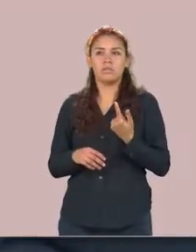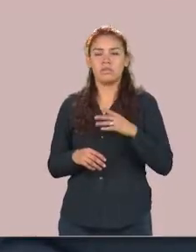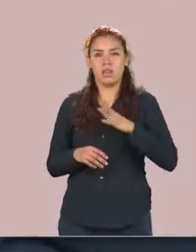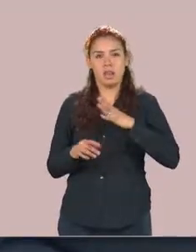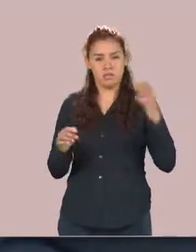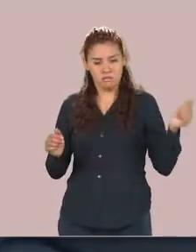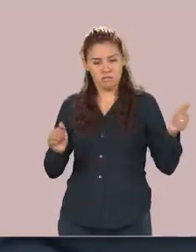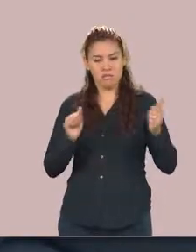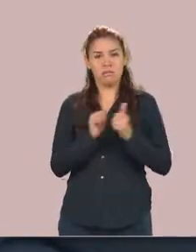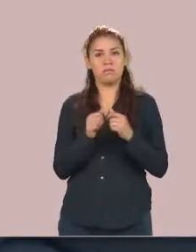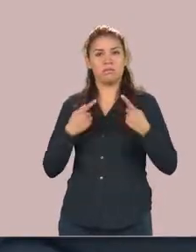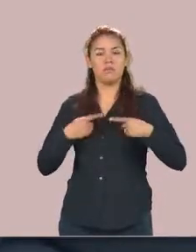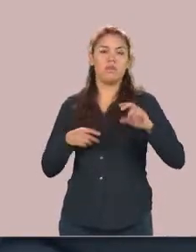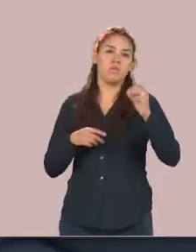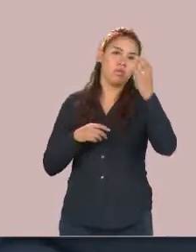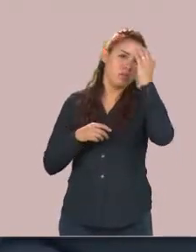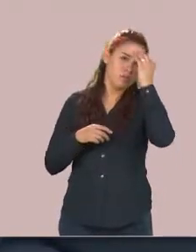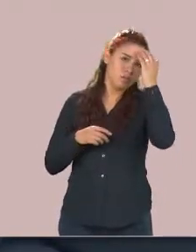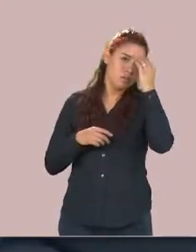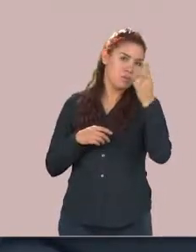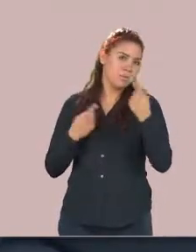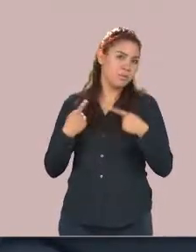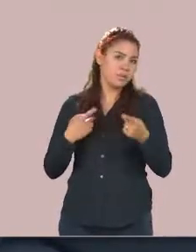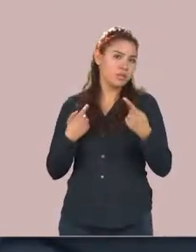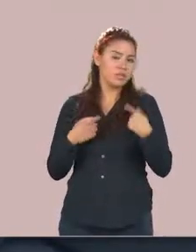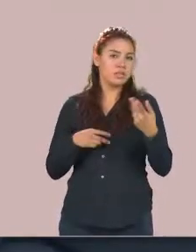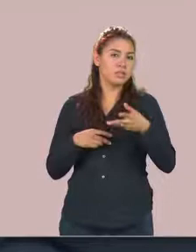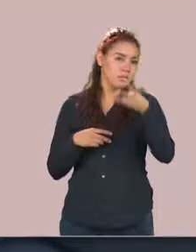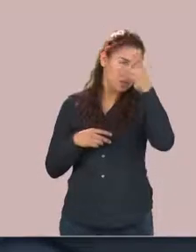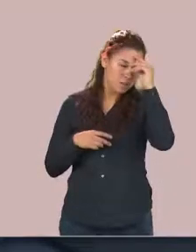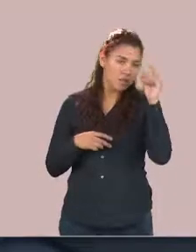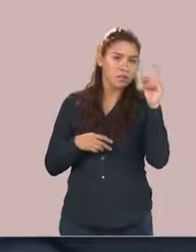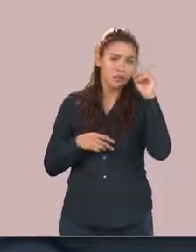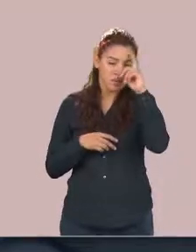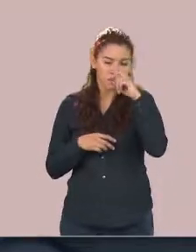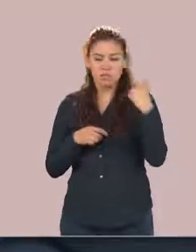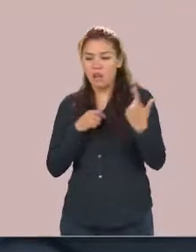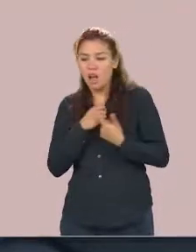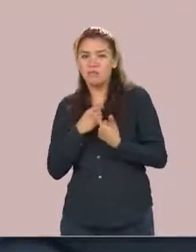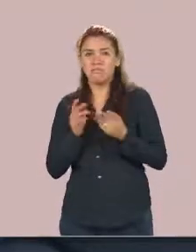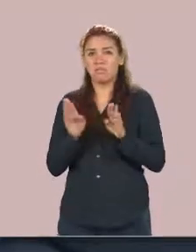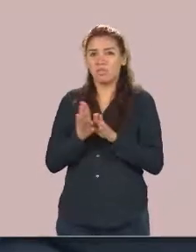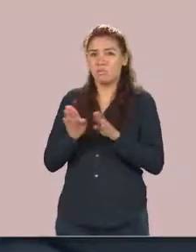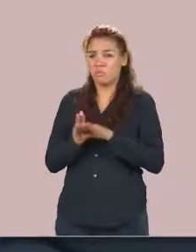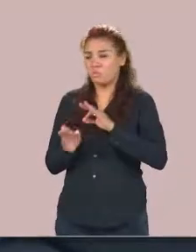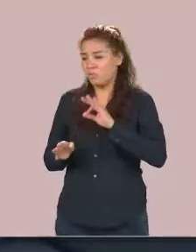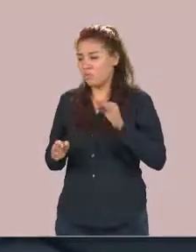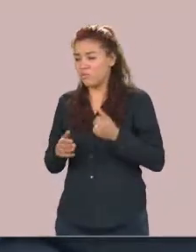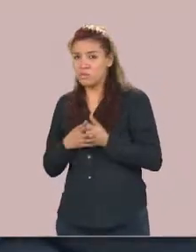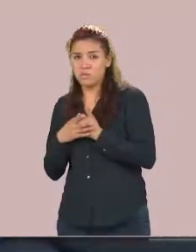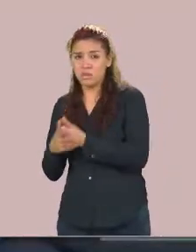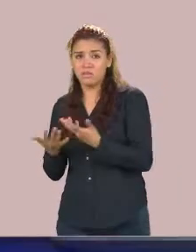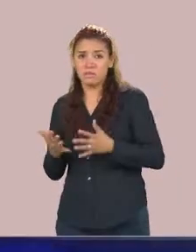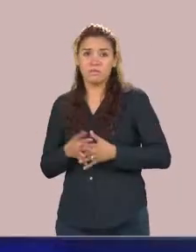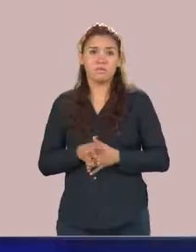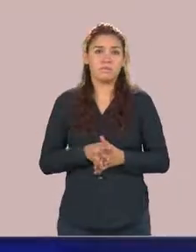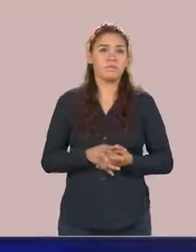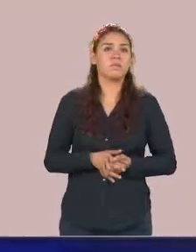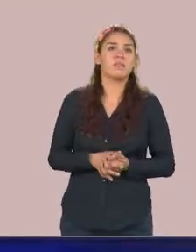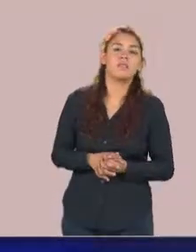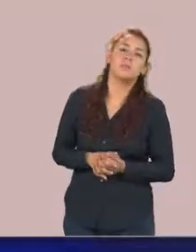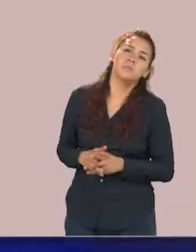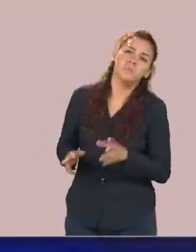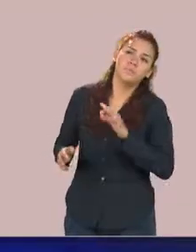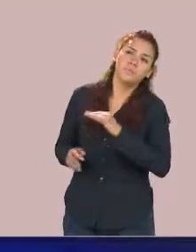conozco a una persona que está pasando por un momento difícil ¿qué es lo que yo puedo hacer para ayudar a esa persona? bueno dígate ahí está lo que